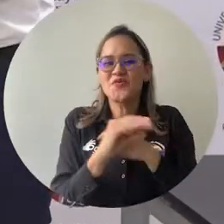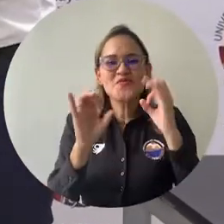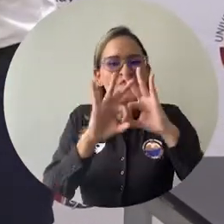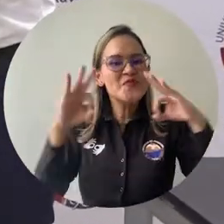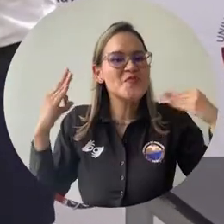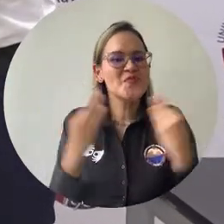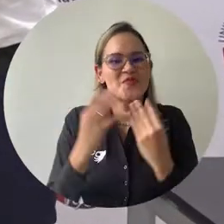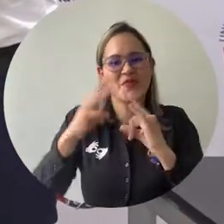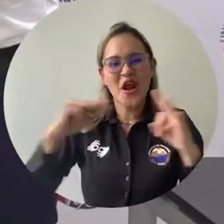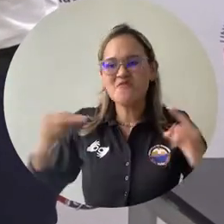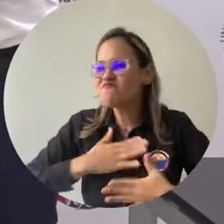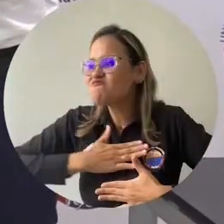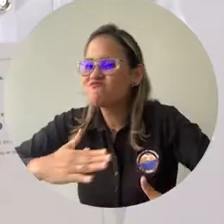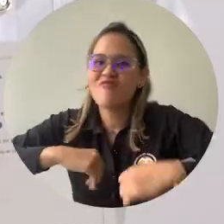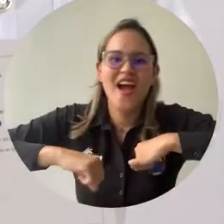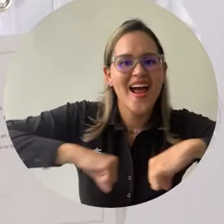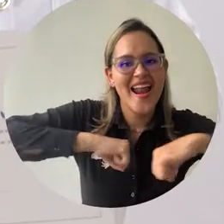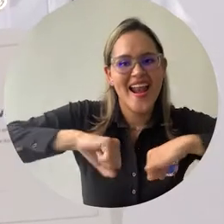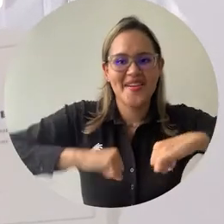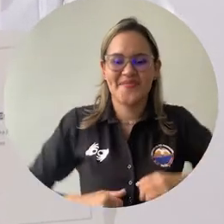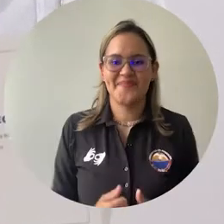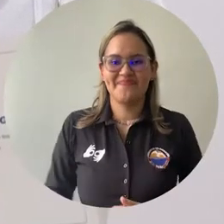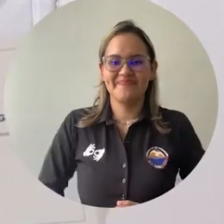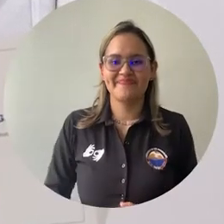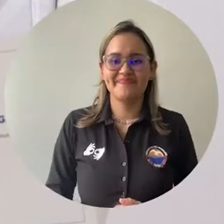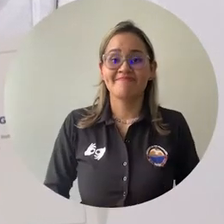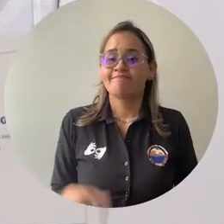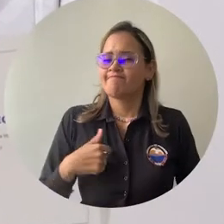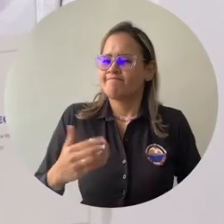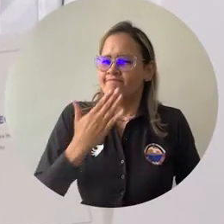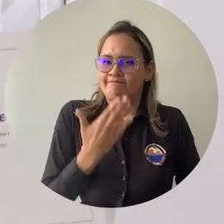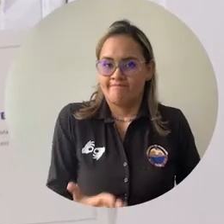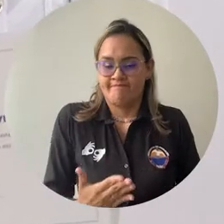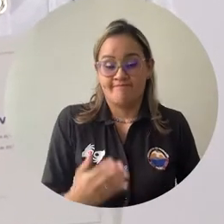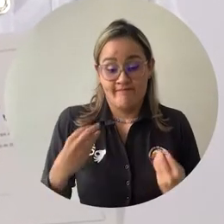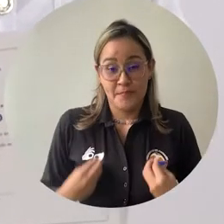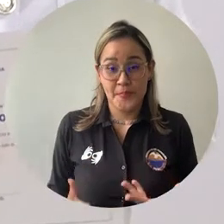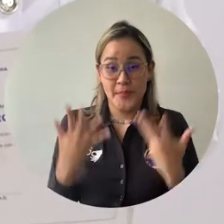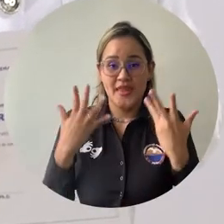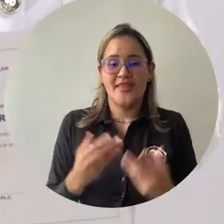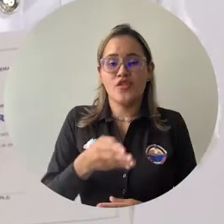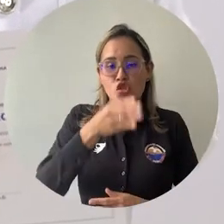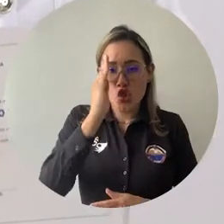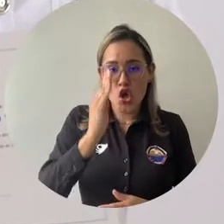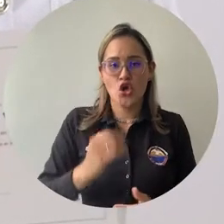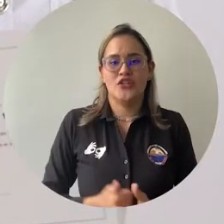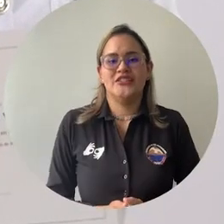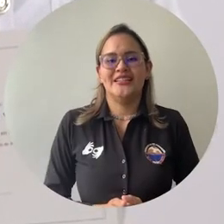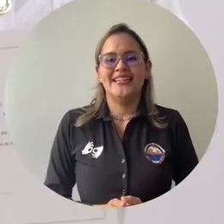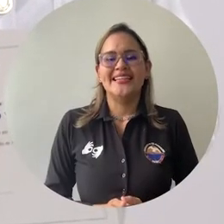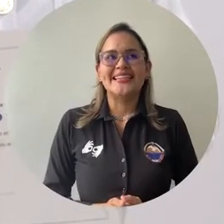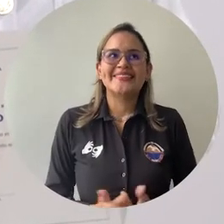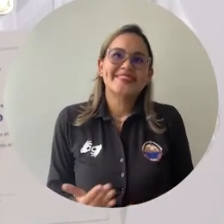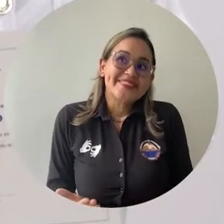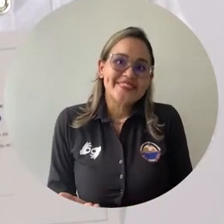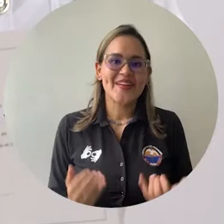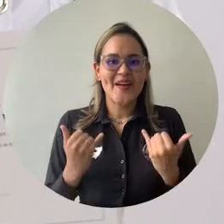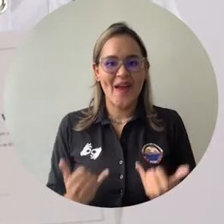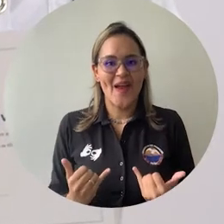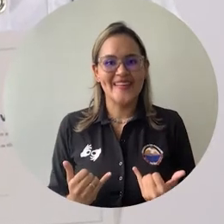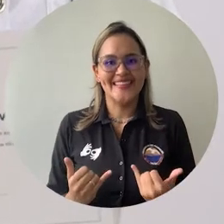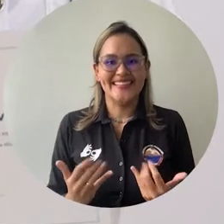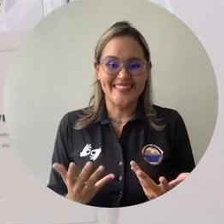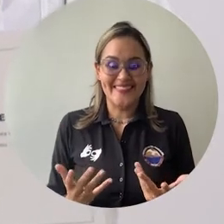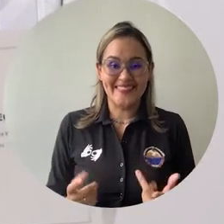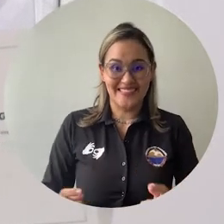que es la Universidad del Magdalena. Agradecido con la vida, con Dios, por este